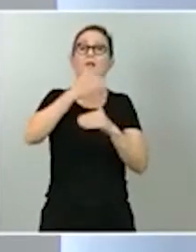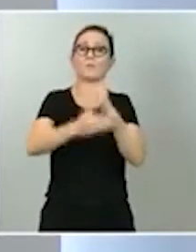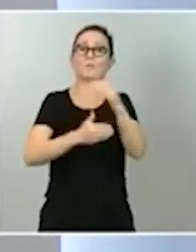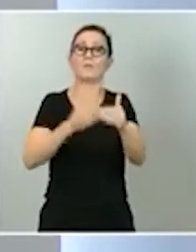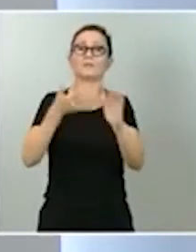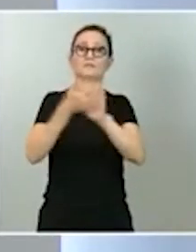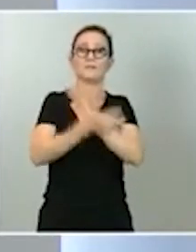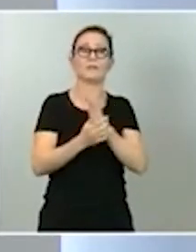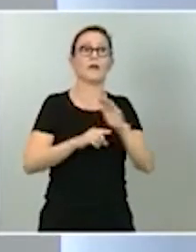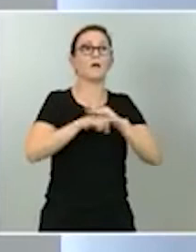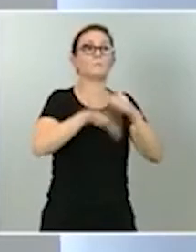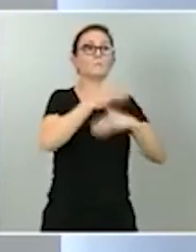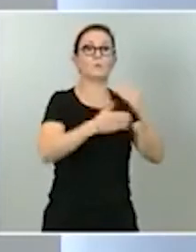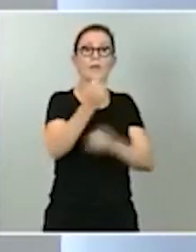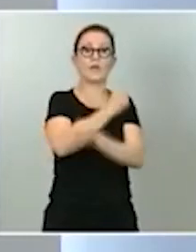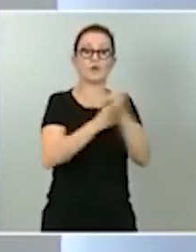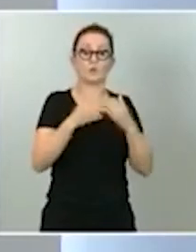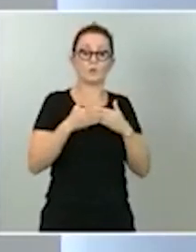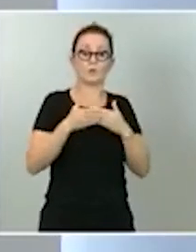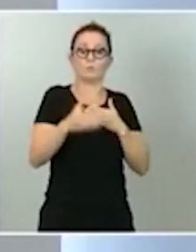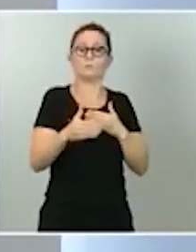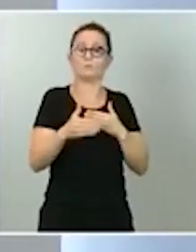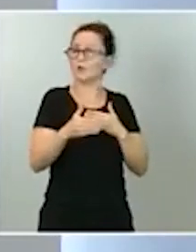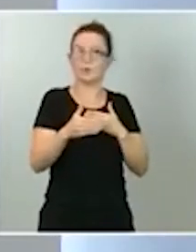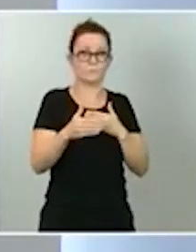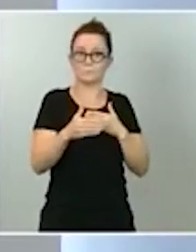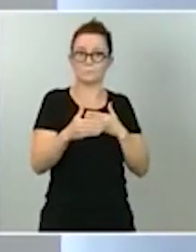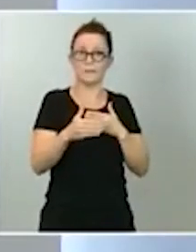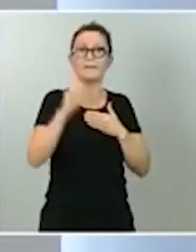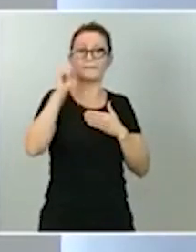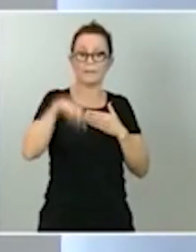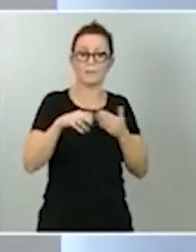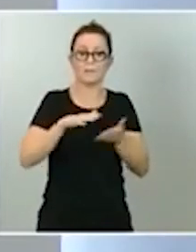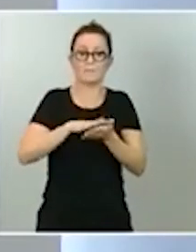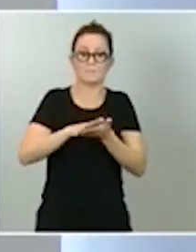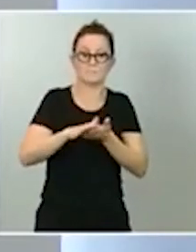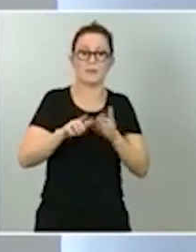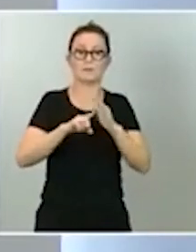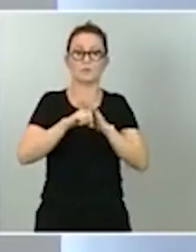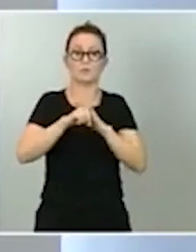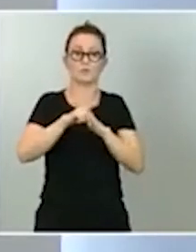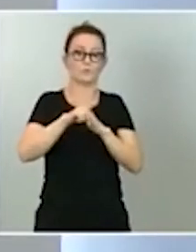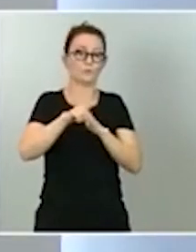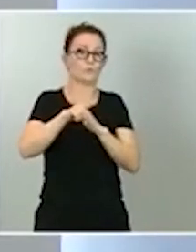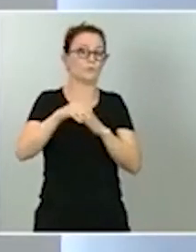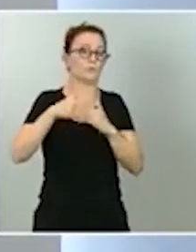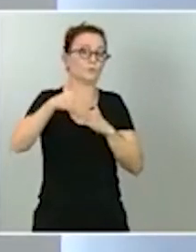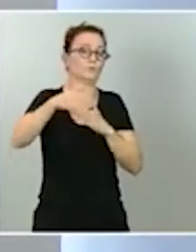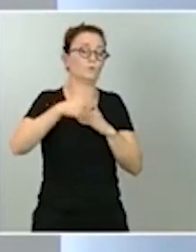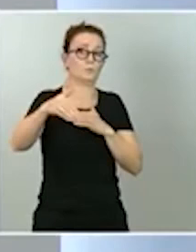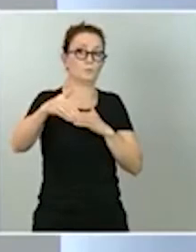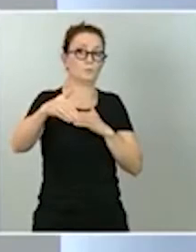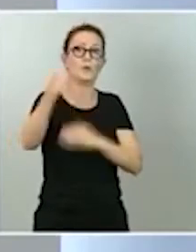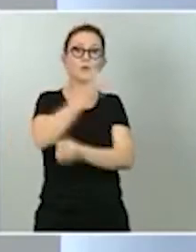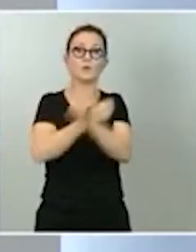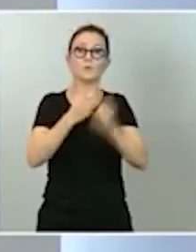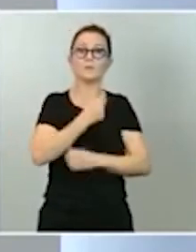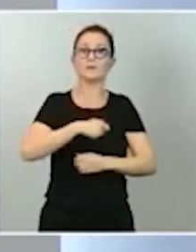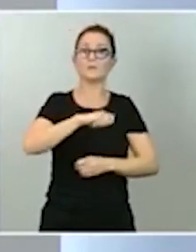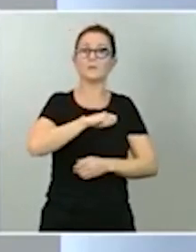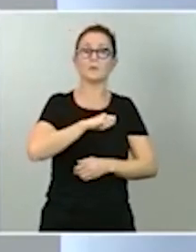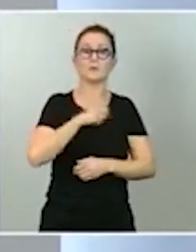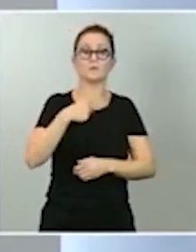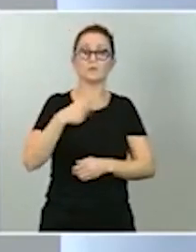económico a corto plazo, sino que tiene un impacto sobre el crecimiento potencial de la economía española. Yo reiteradamente y el